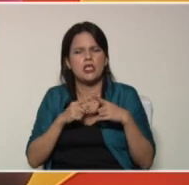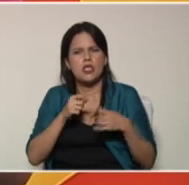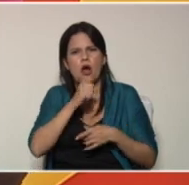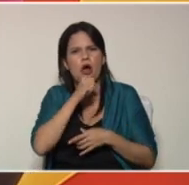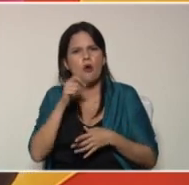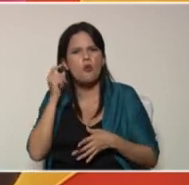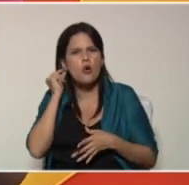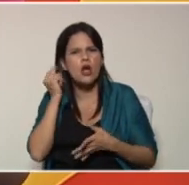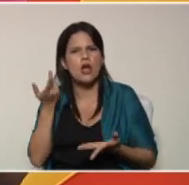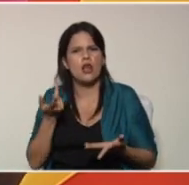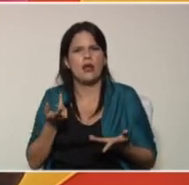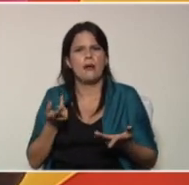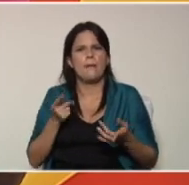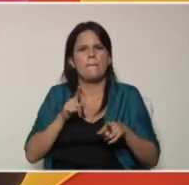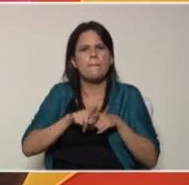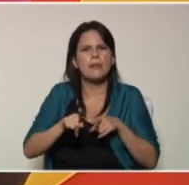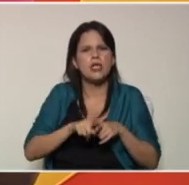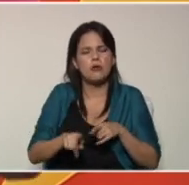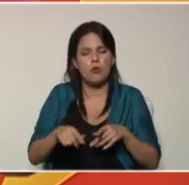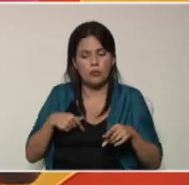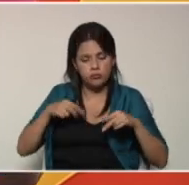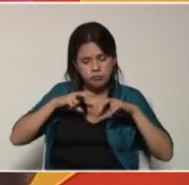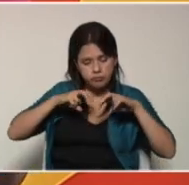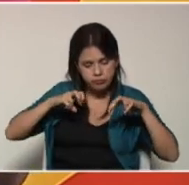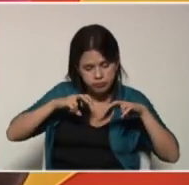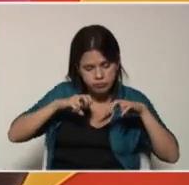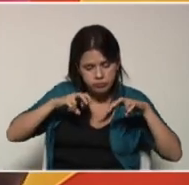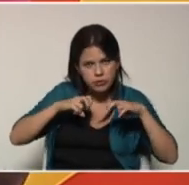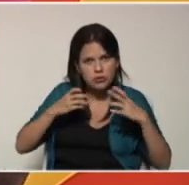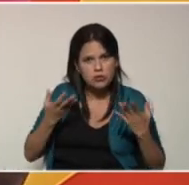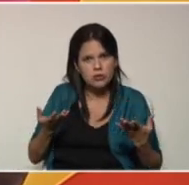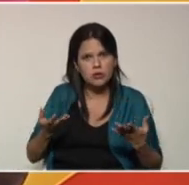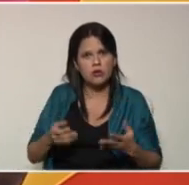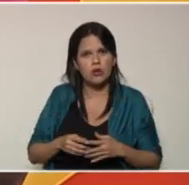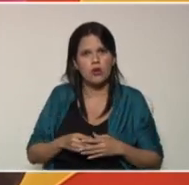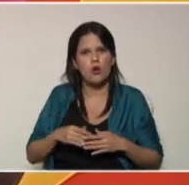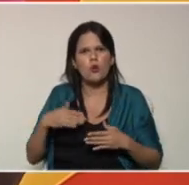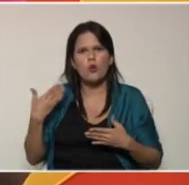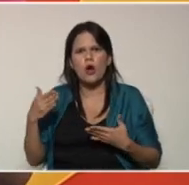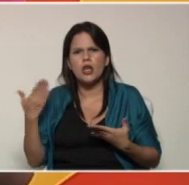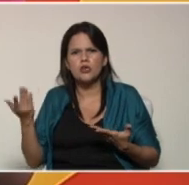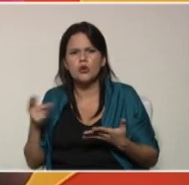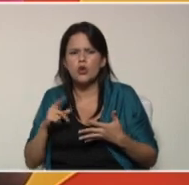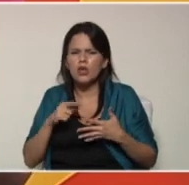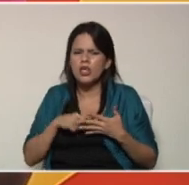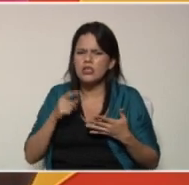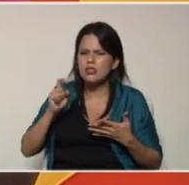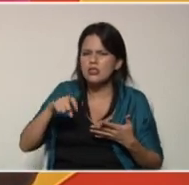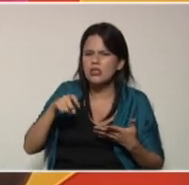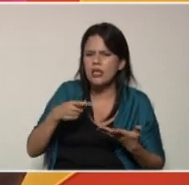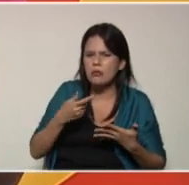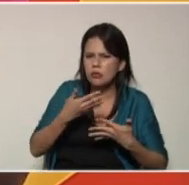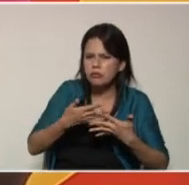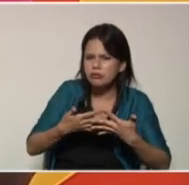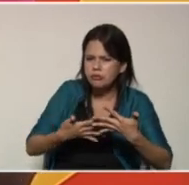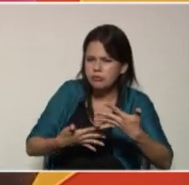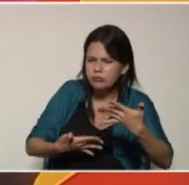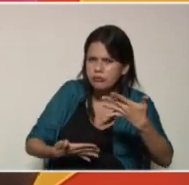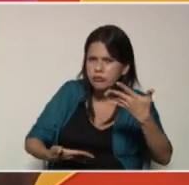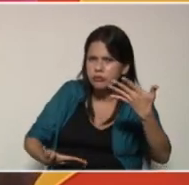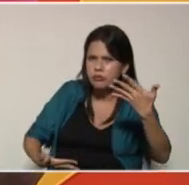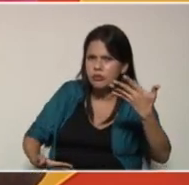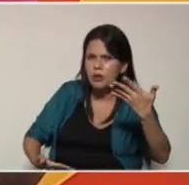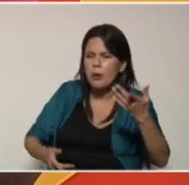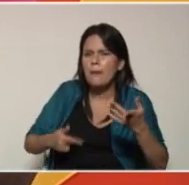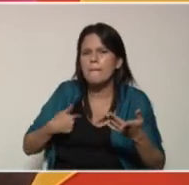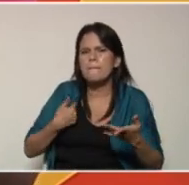abuela, primo vamos a investigar de qué trata ese tipo de sustrato como el humus de lombriz y cuáles son los tipos